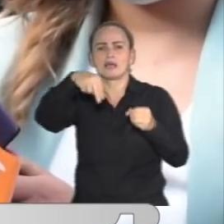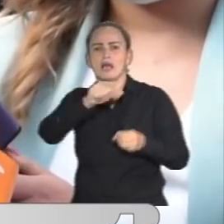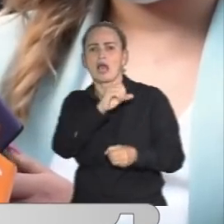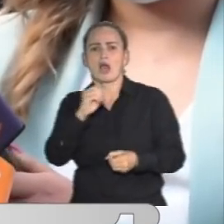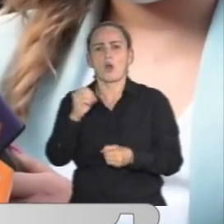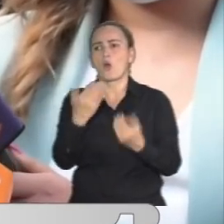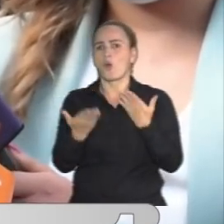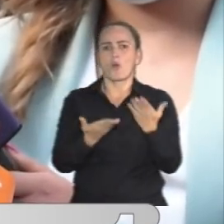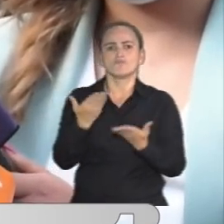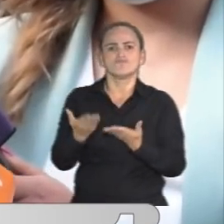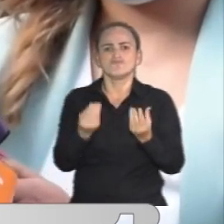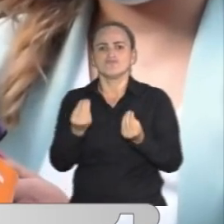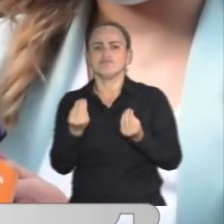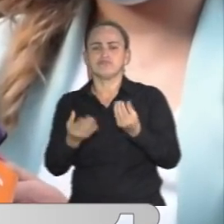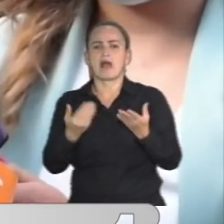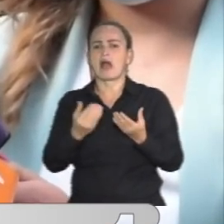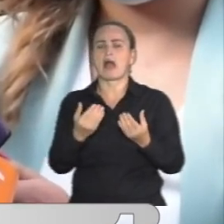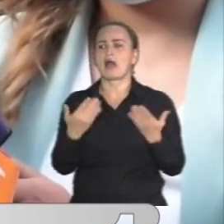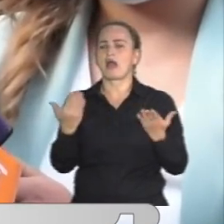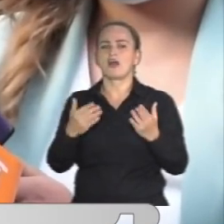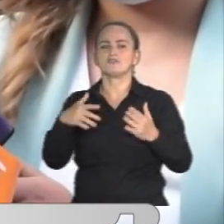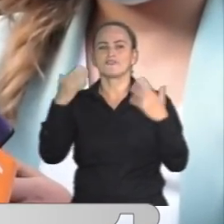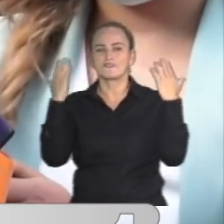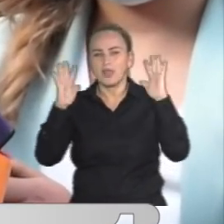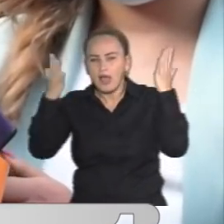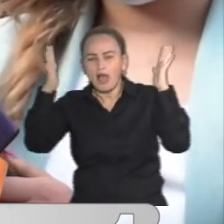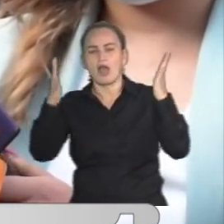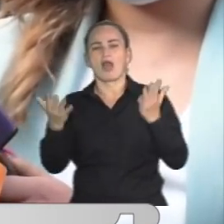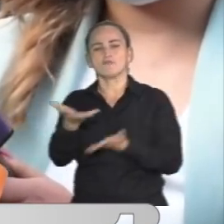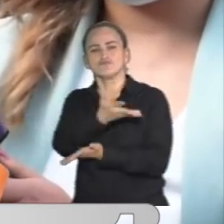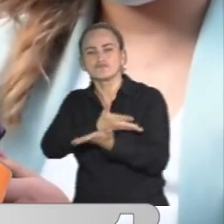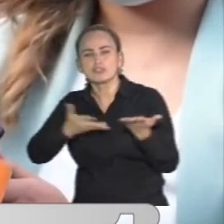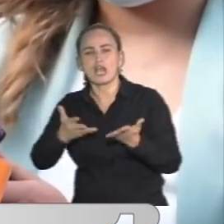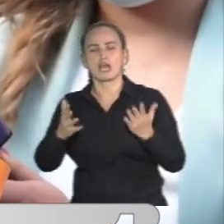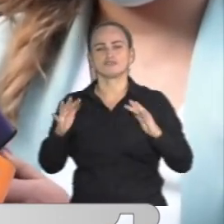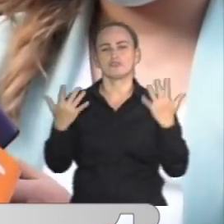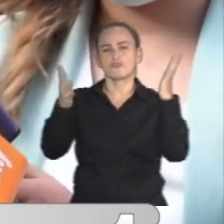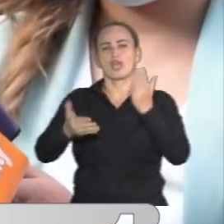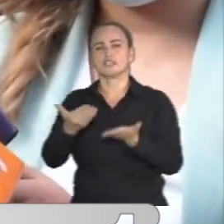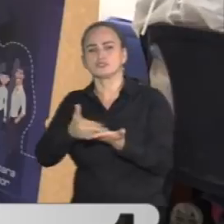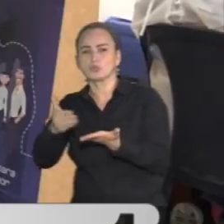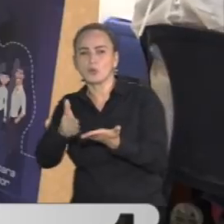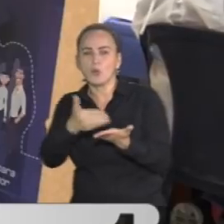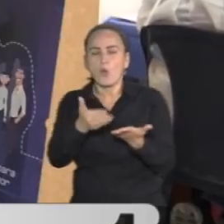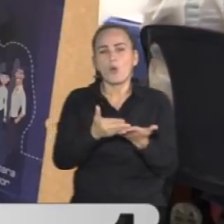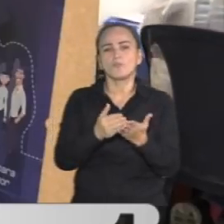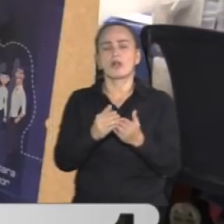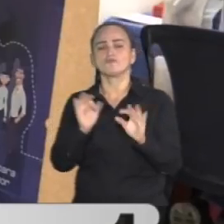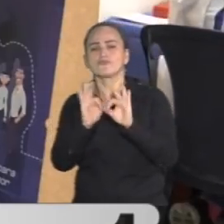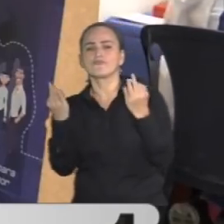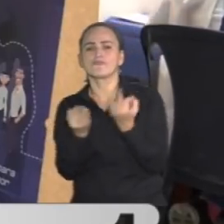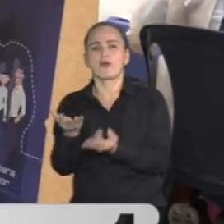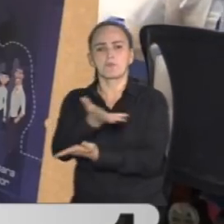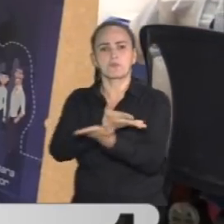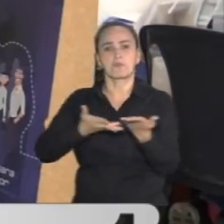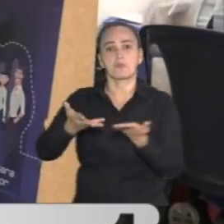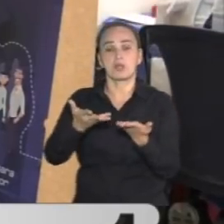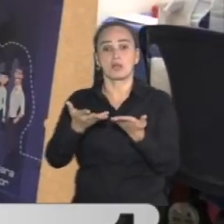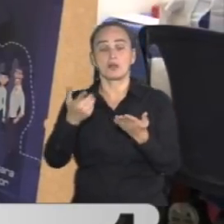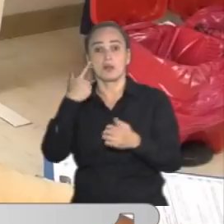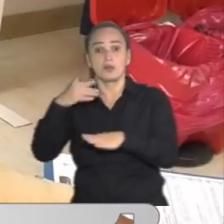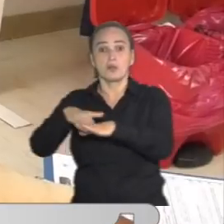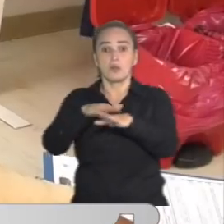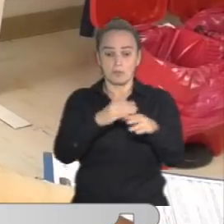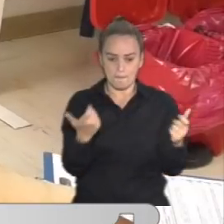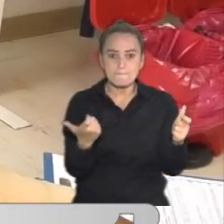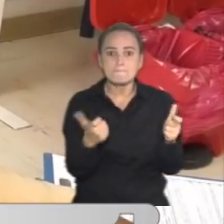volcadas a otras actividades, al descanso, a las compras, a estar en familia. Y vemos